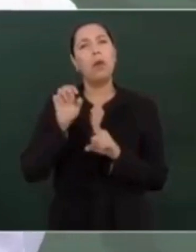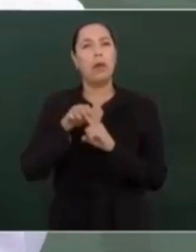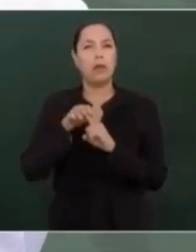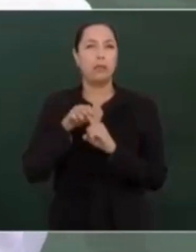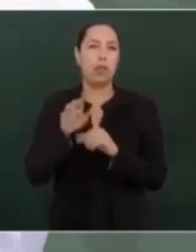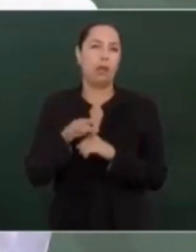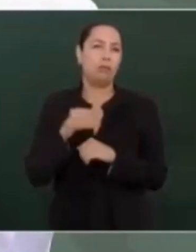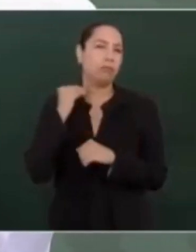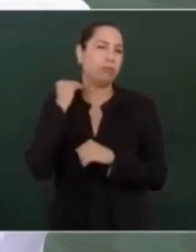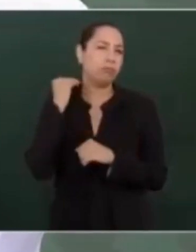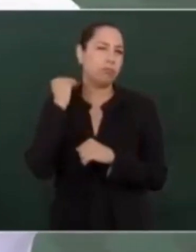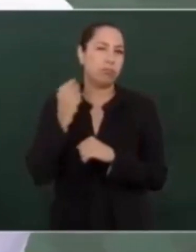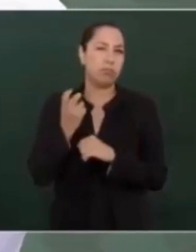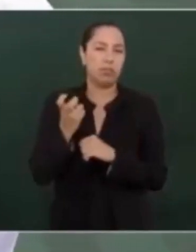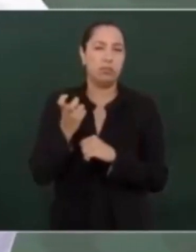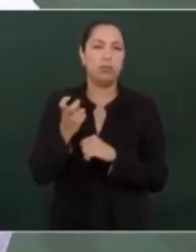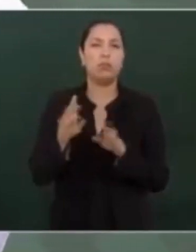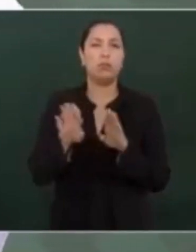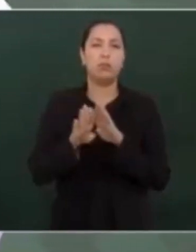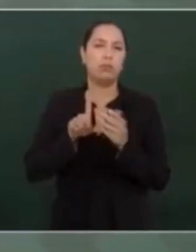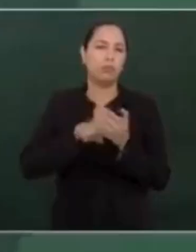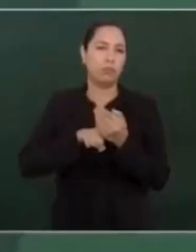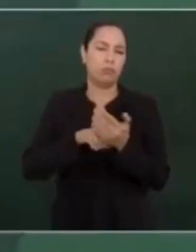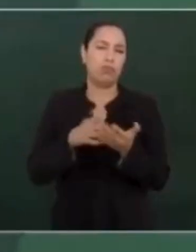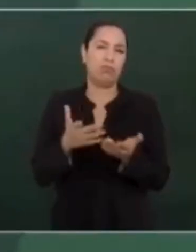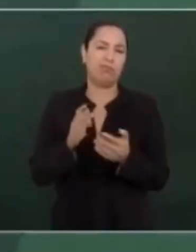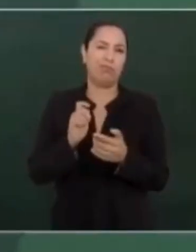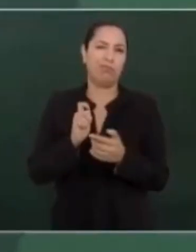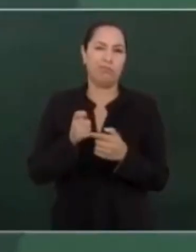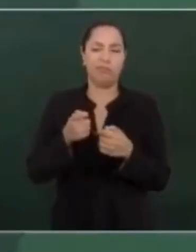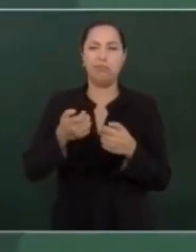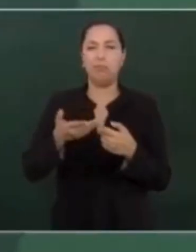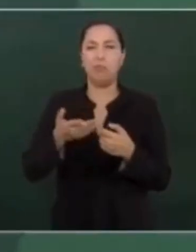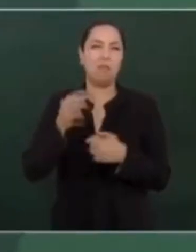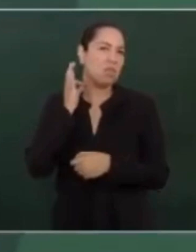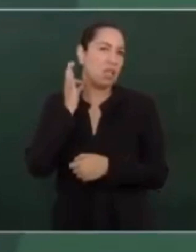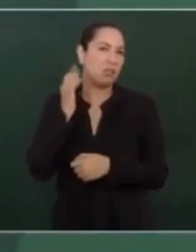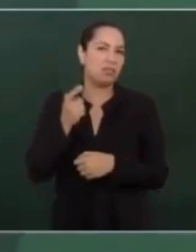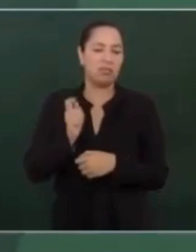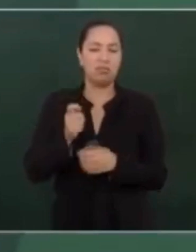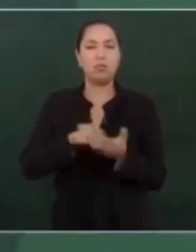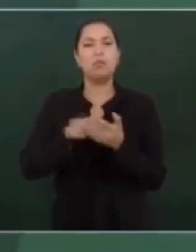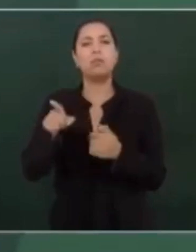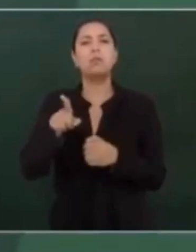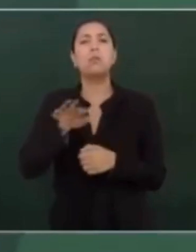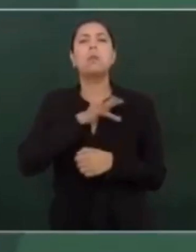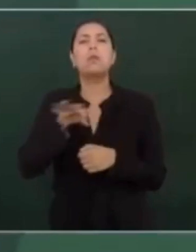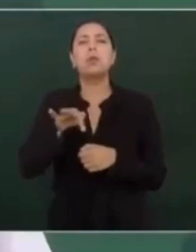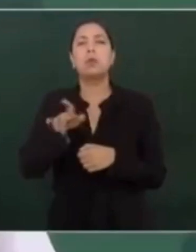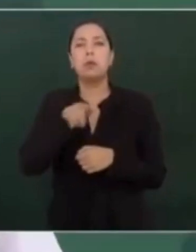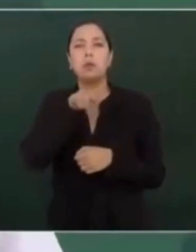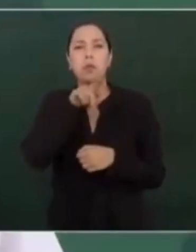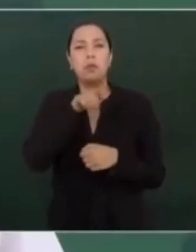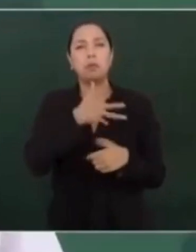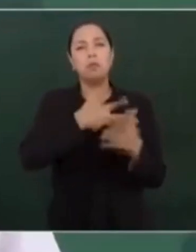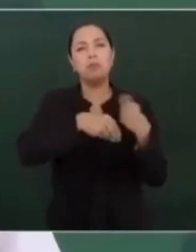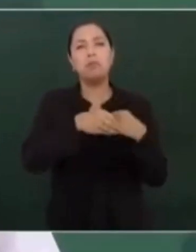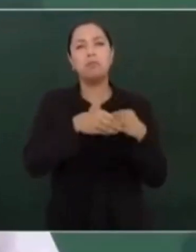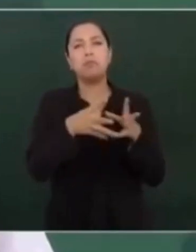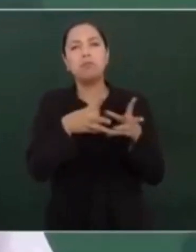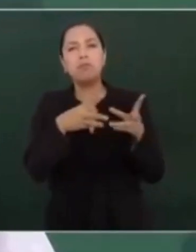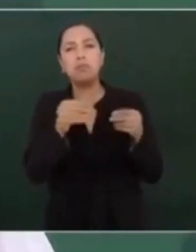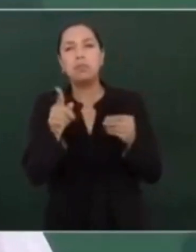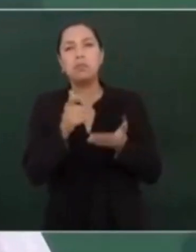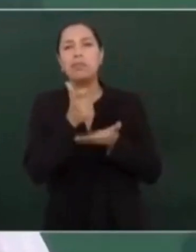estos leguleyos fiscalistas, de que ellos iban a resolver para que no